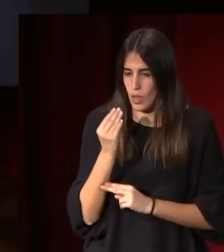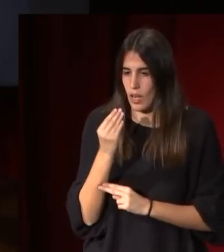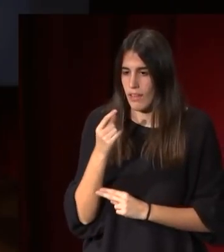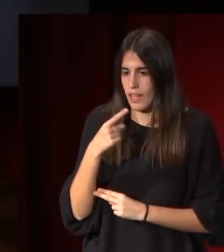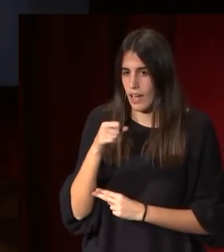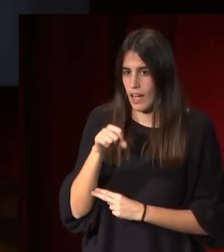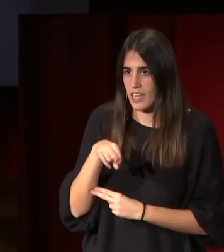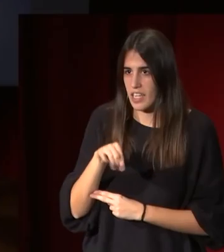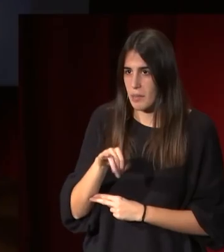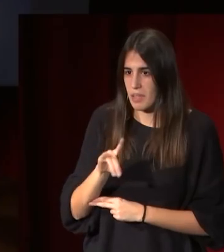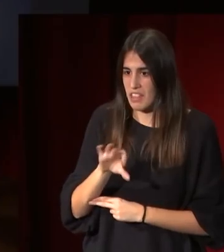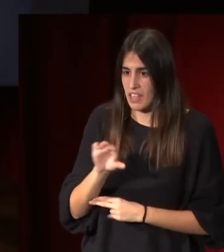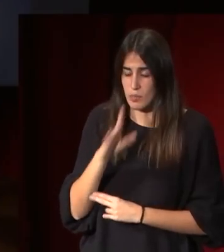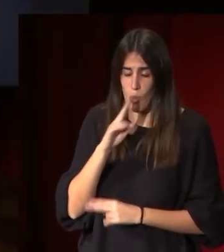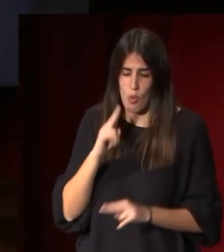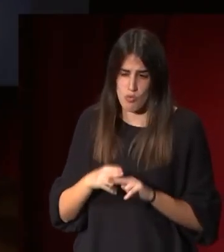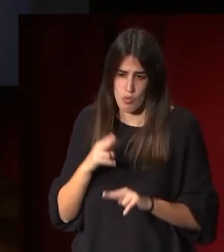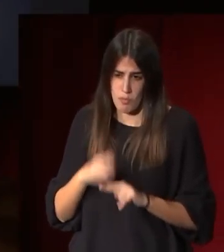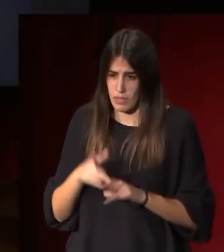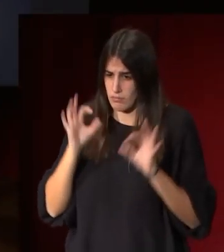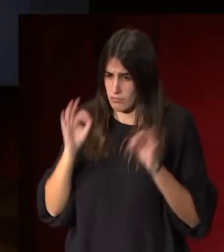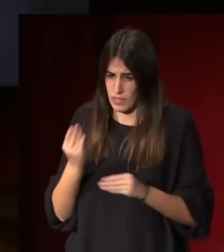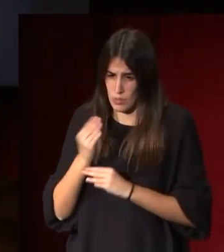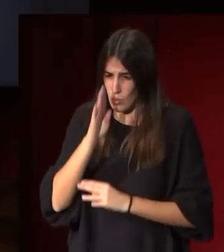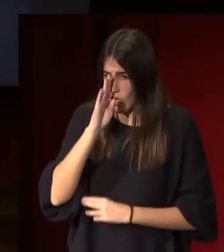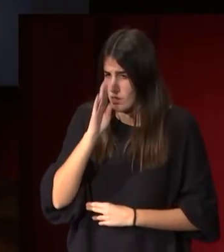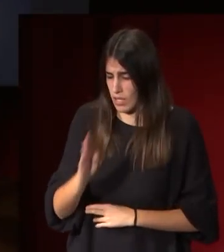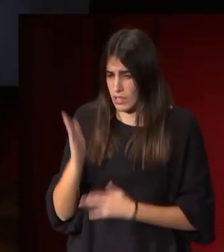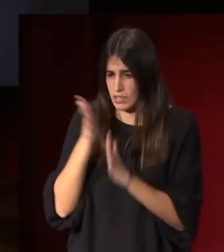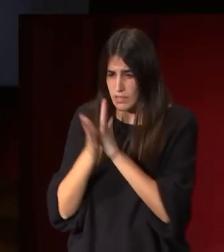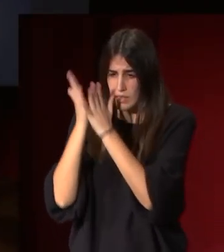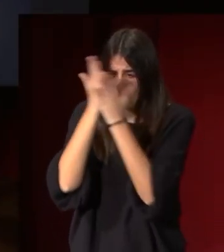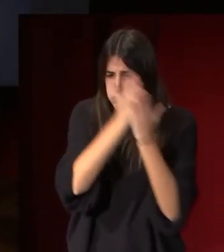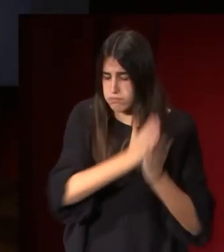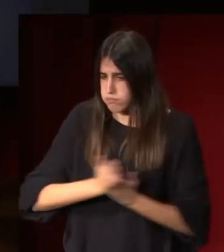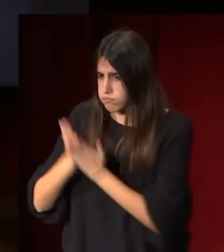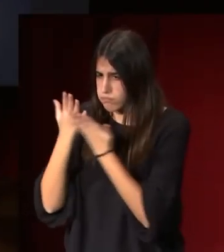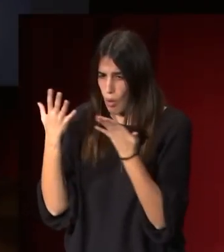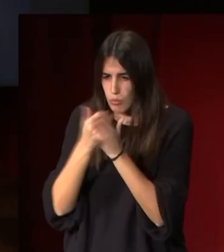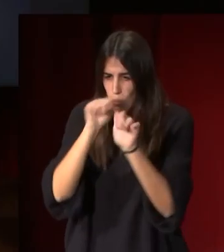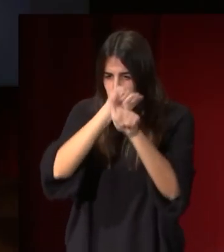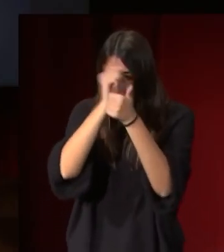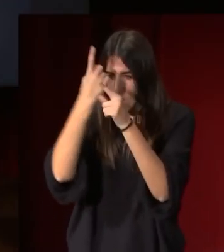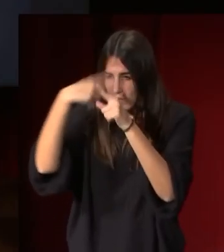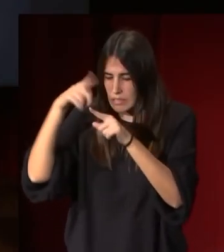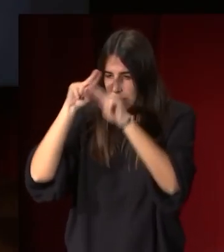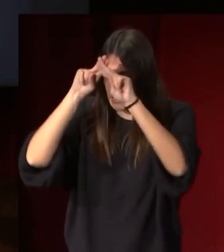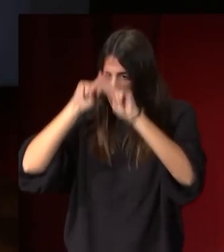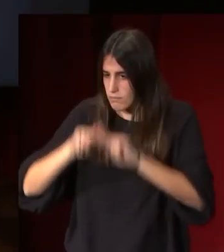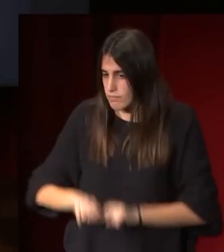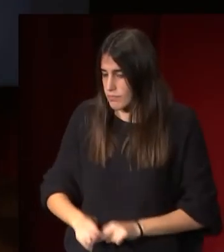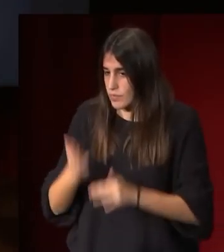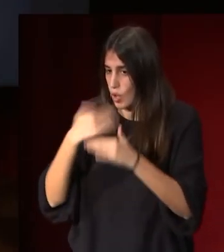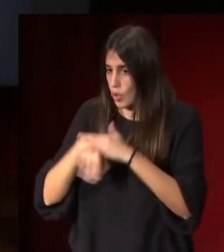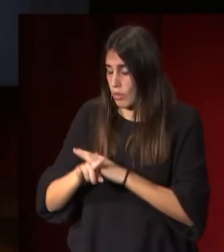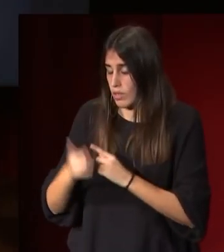en Roma está rodeada de escultura clásica y puede estudiar a fondo todos los modelos de colecciones que luego se han